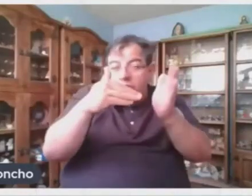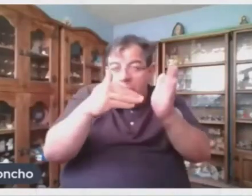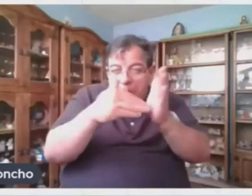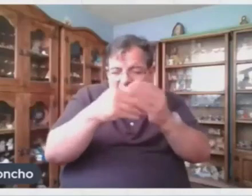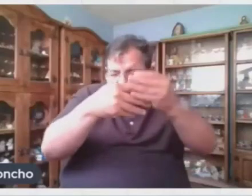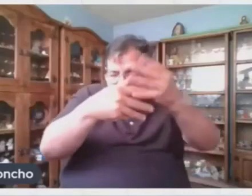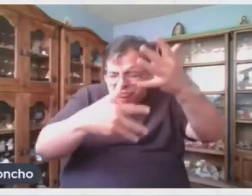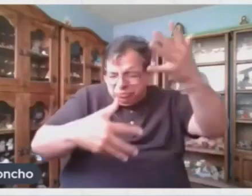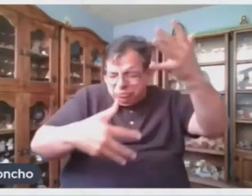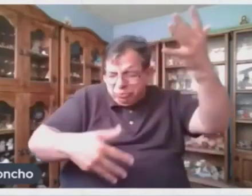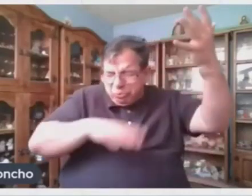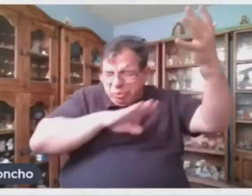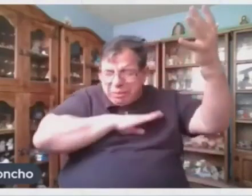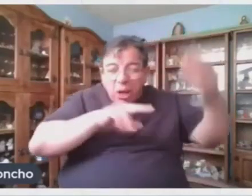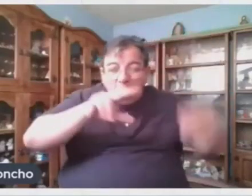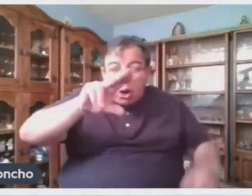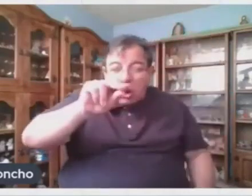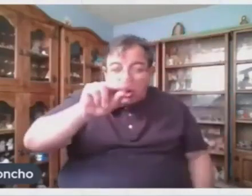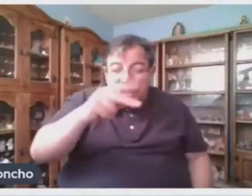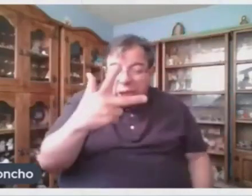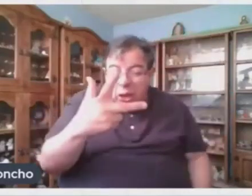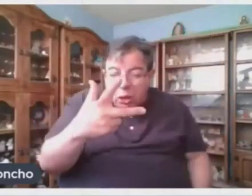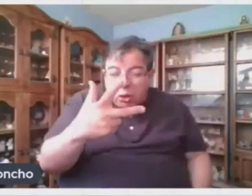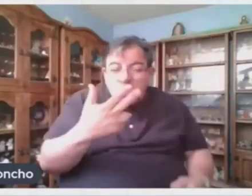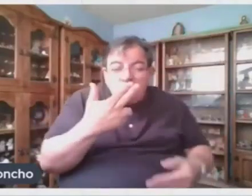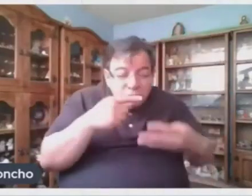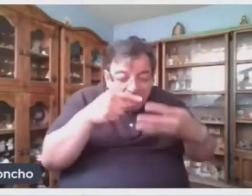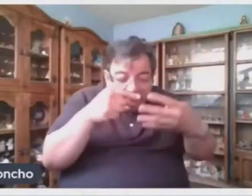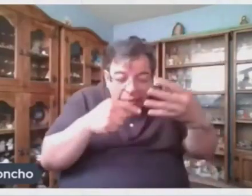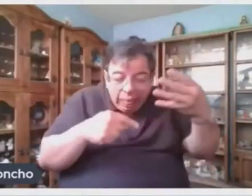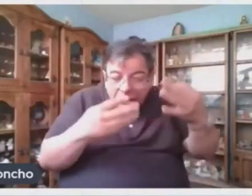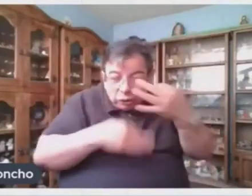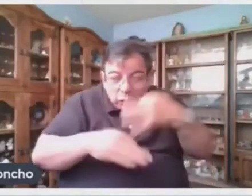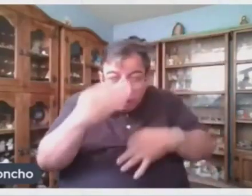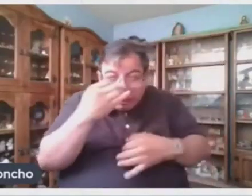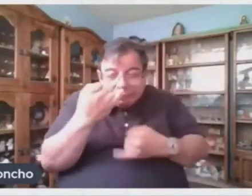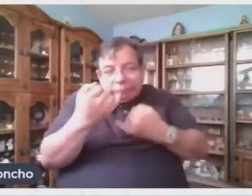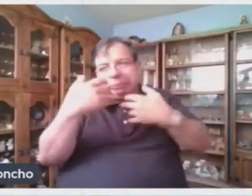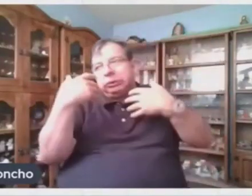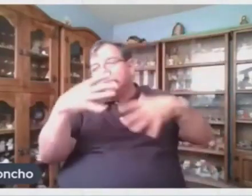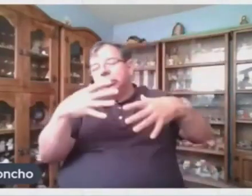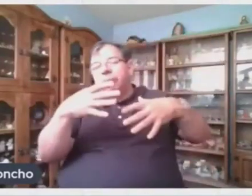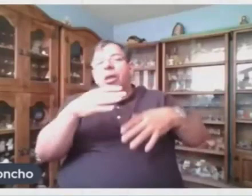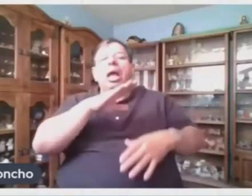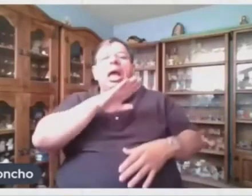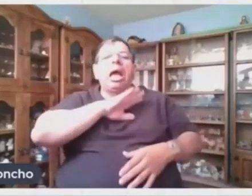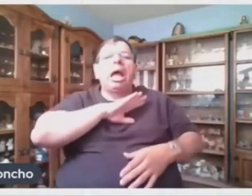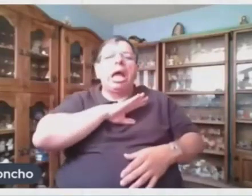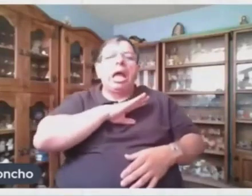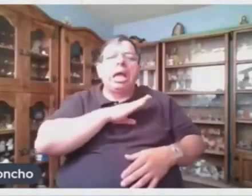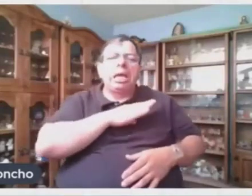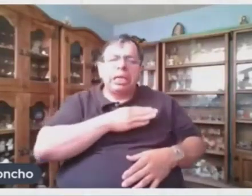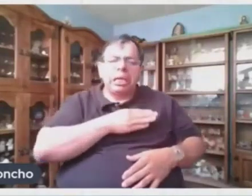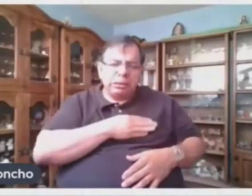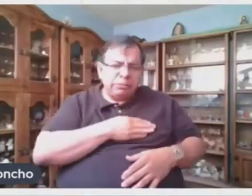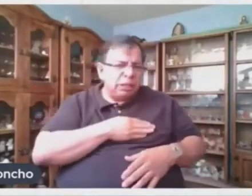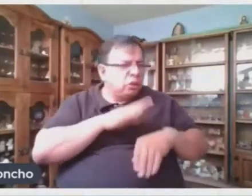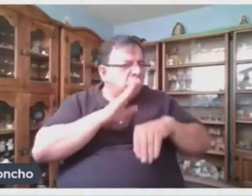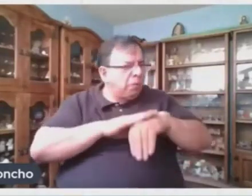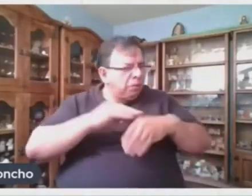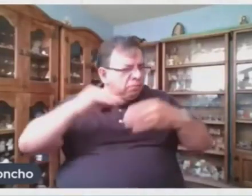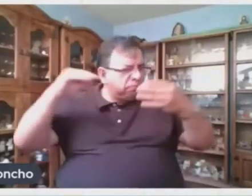¿Se imaginan poderlas utilizar todas? Sin embargo El español se ha fortalecido además